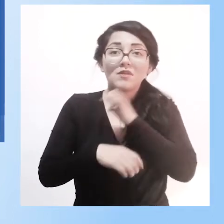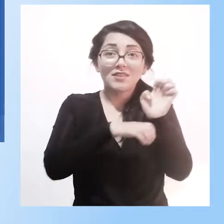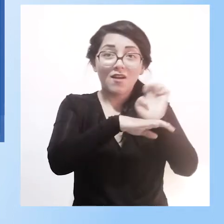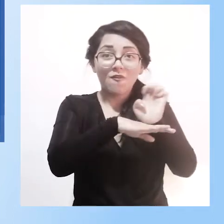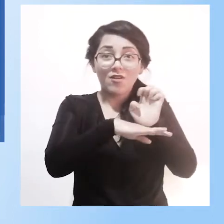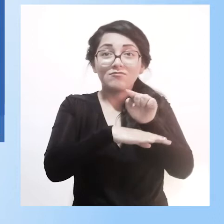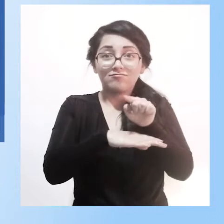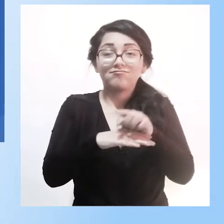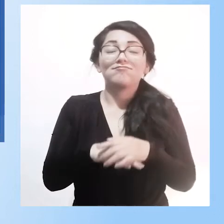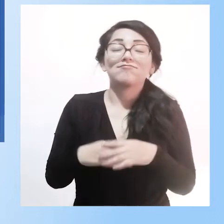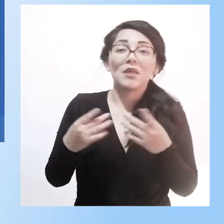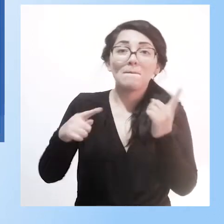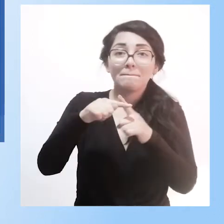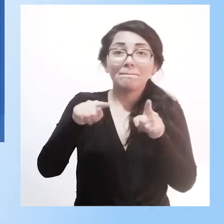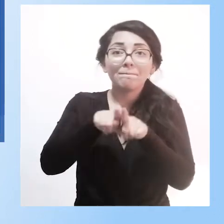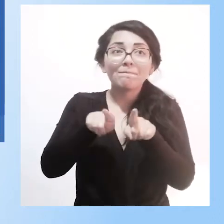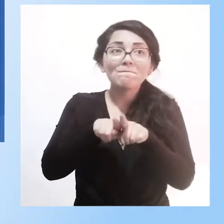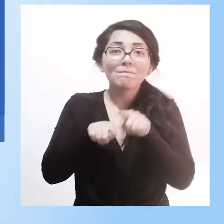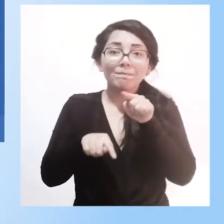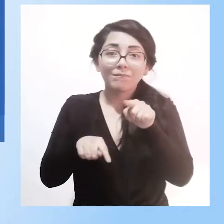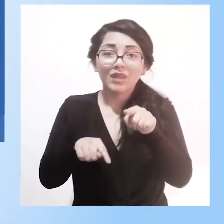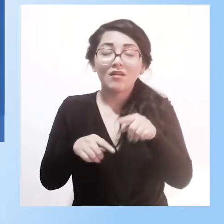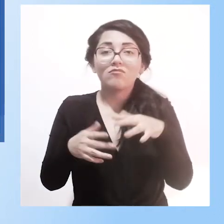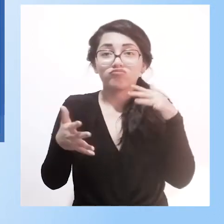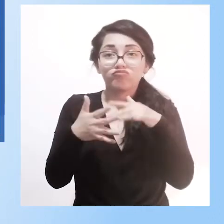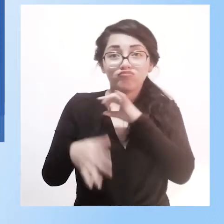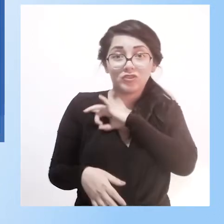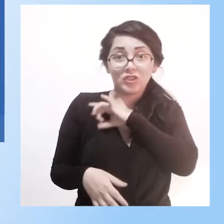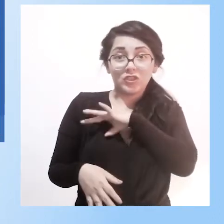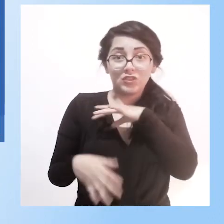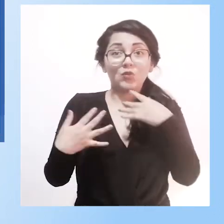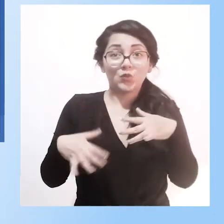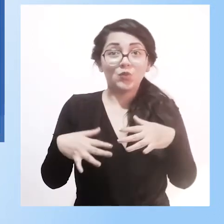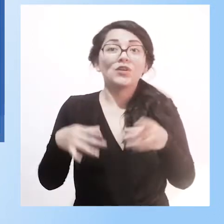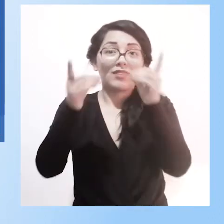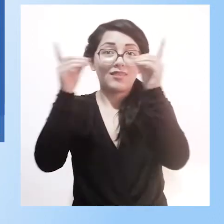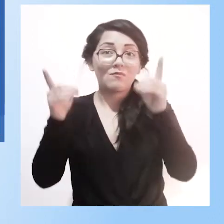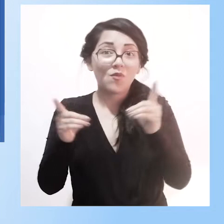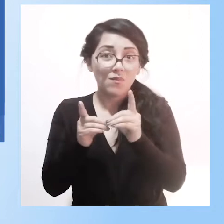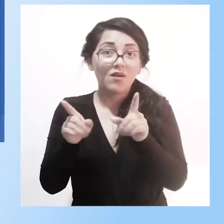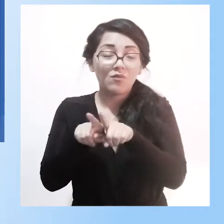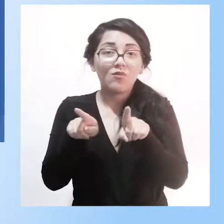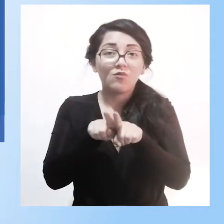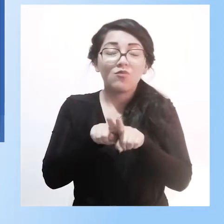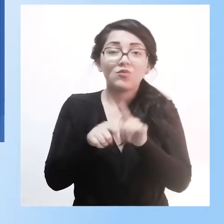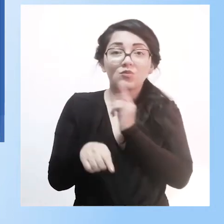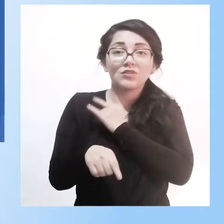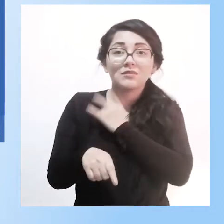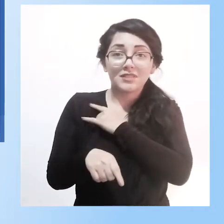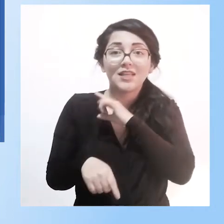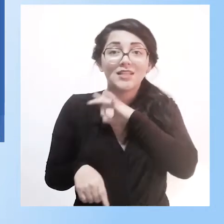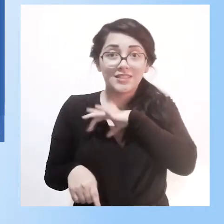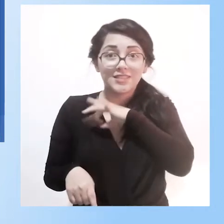Tiene un postgrado en psicopedagogía de la Universidad Central de Chile. Tiene un diplomado en inclusión educativa en la Universidad Central de